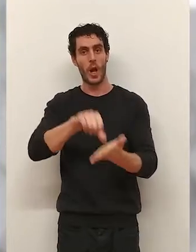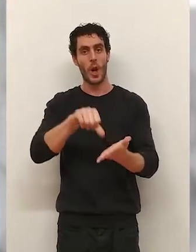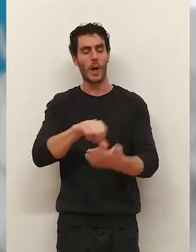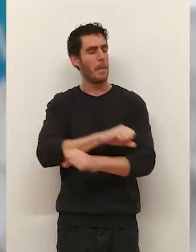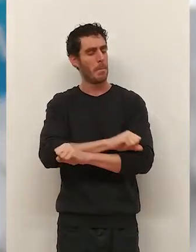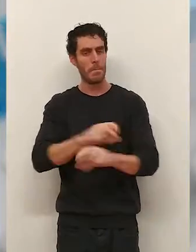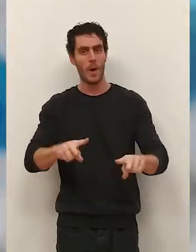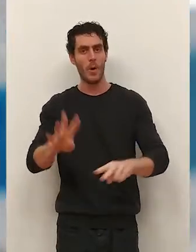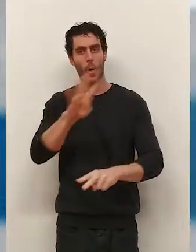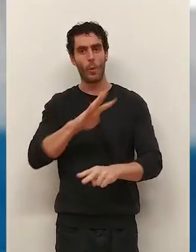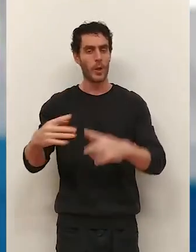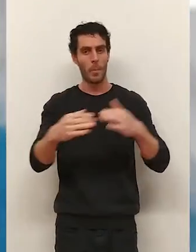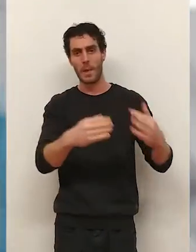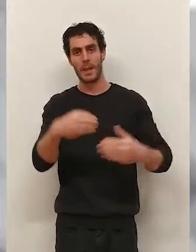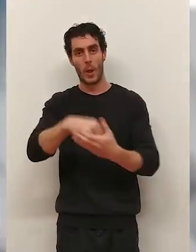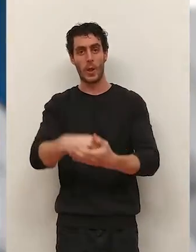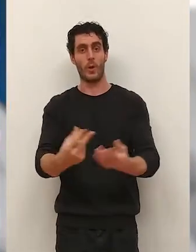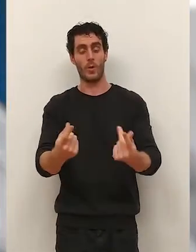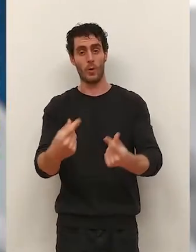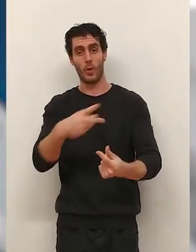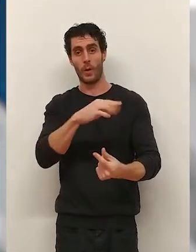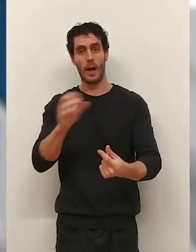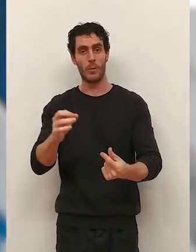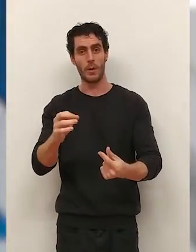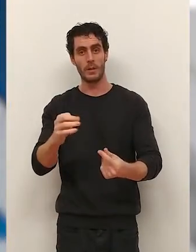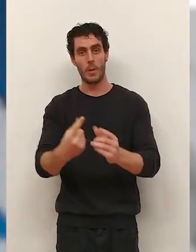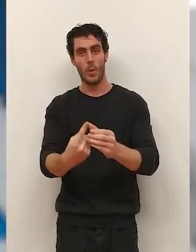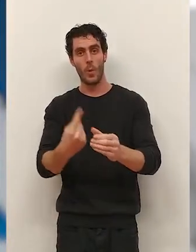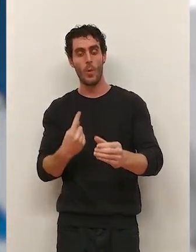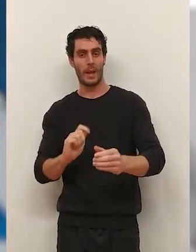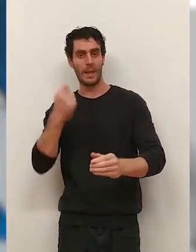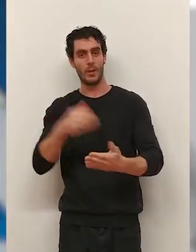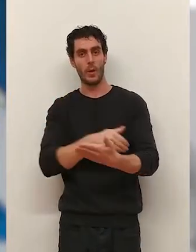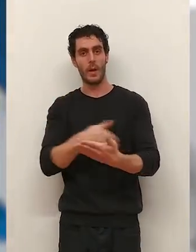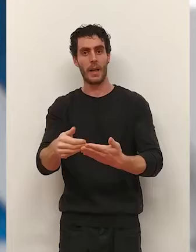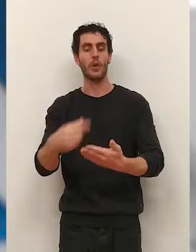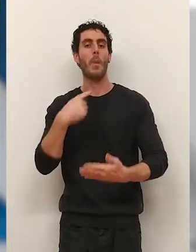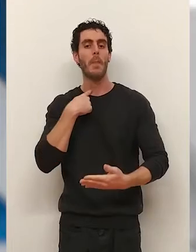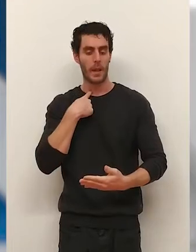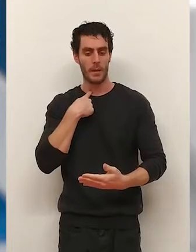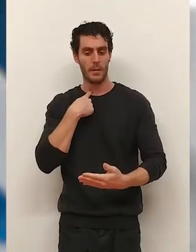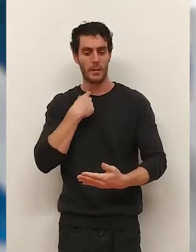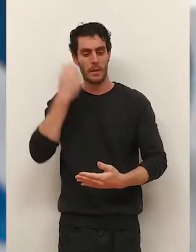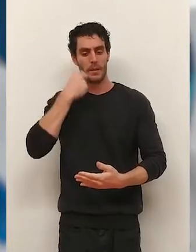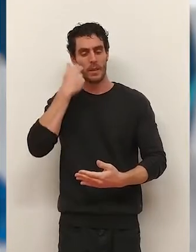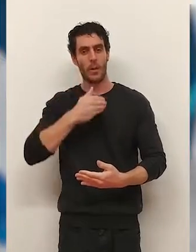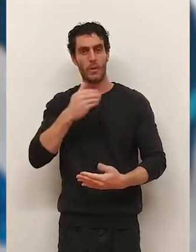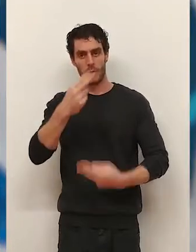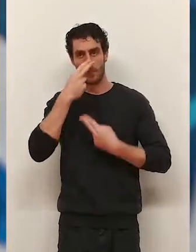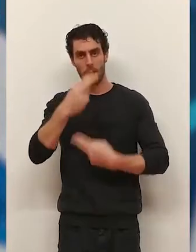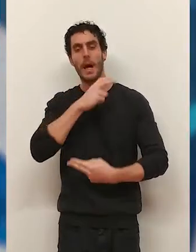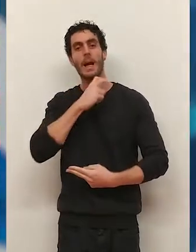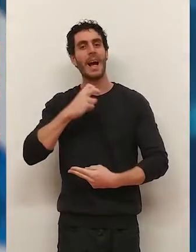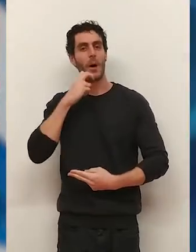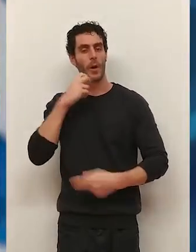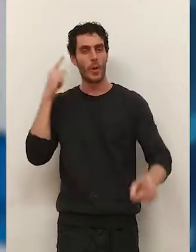peor local de todo el grupo. En cuatro partidos en Las Gaunas, los de Aguilás solo han sumado un triunfo. El resto son derrotas. Este sábado visita